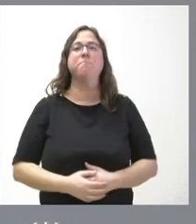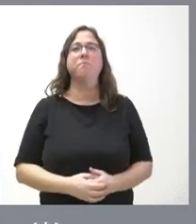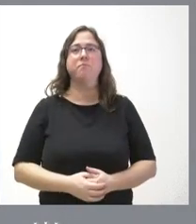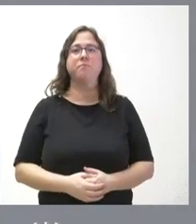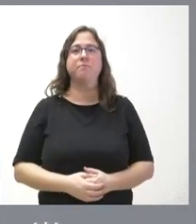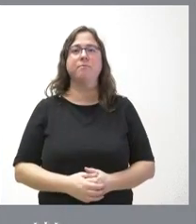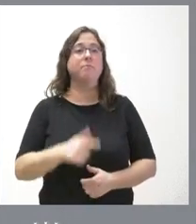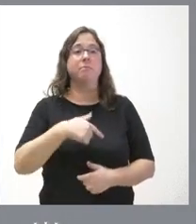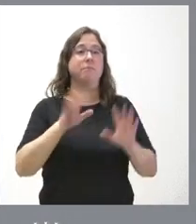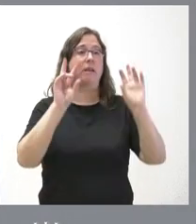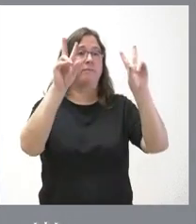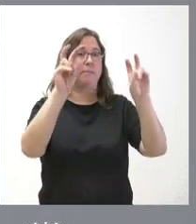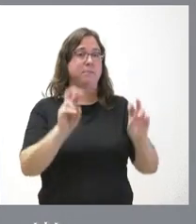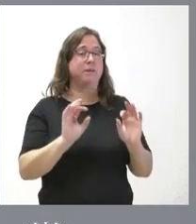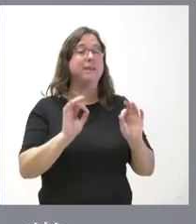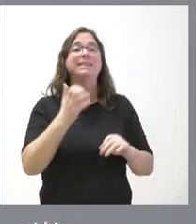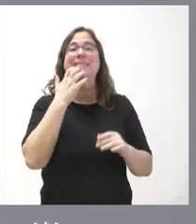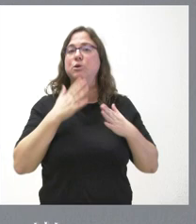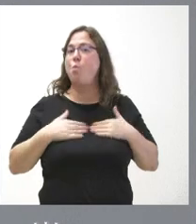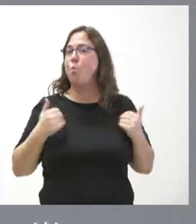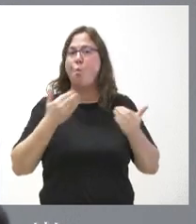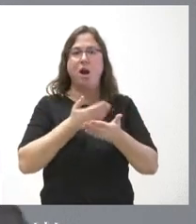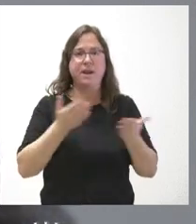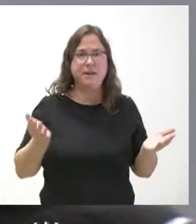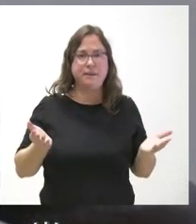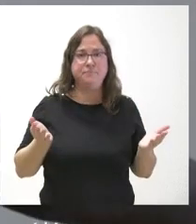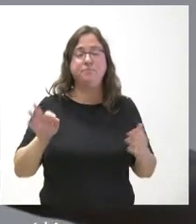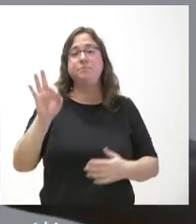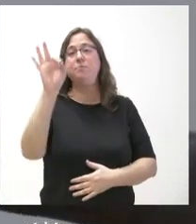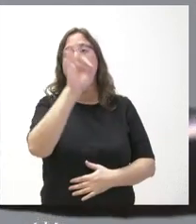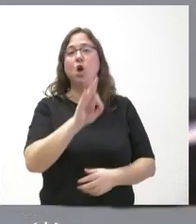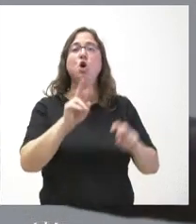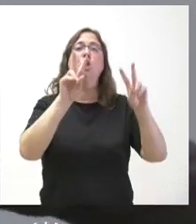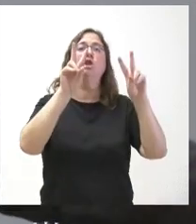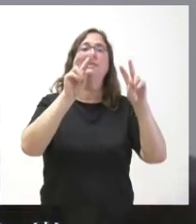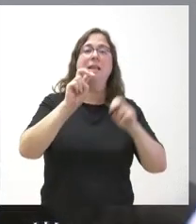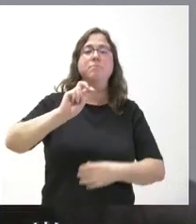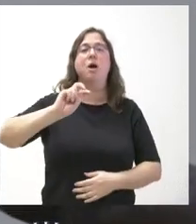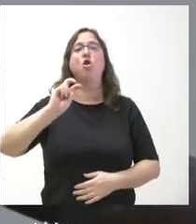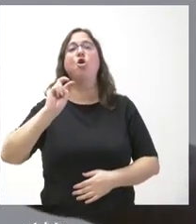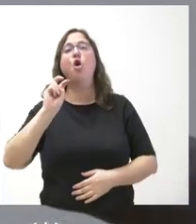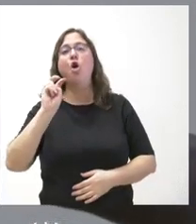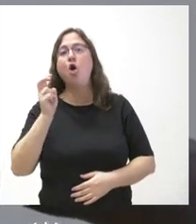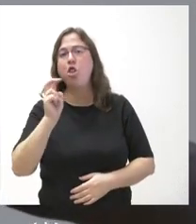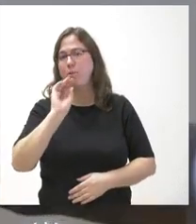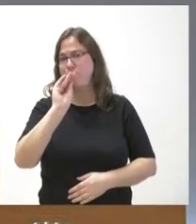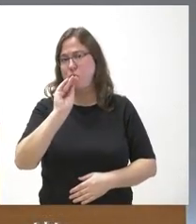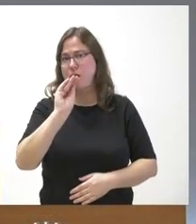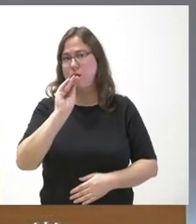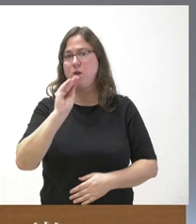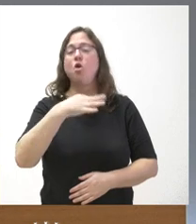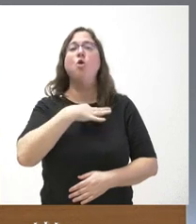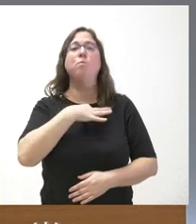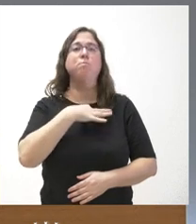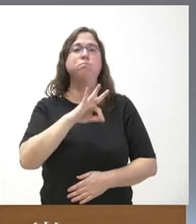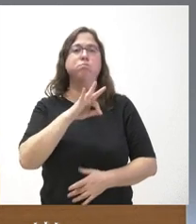pues estos son los asuntos fundamentales. Sobre cualquiera de ellos o cualquier otro que estime oportuno preguntar, pues estoy a